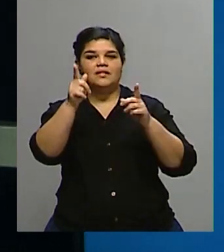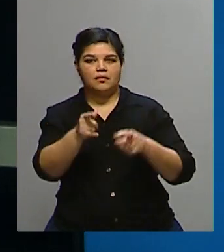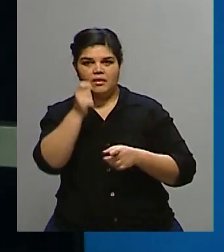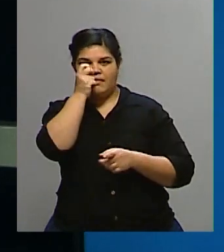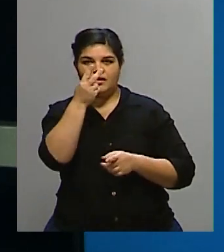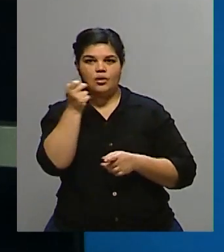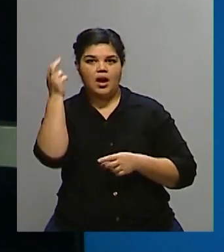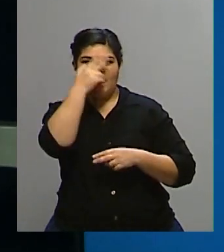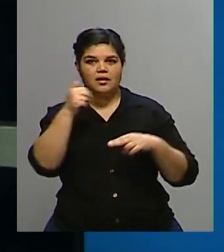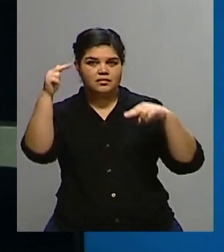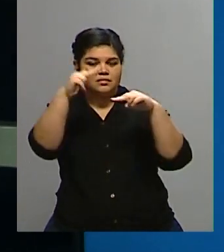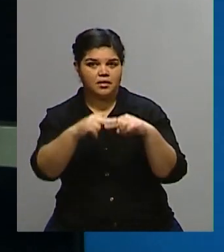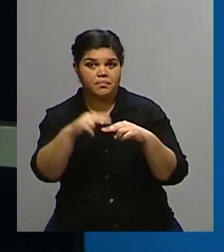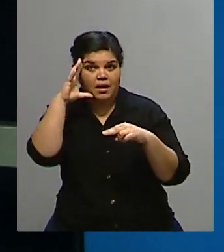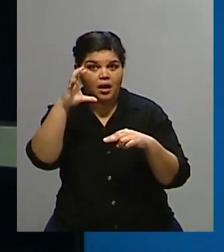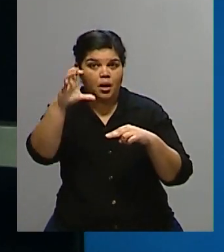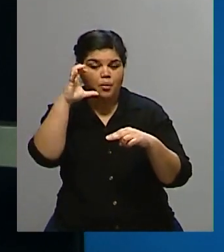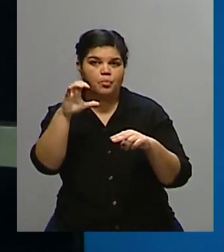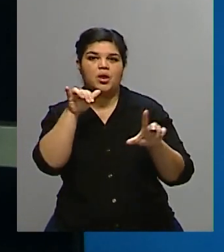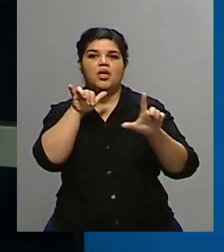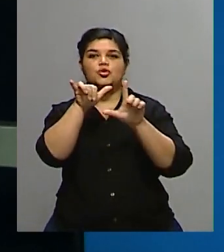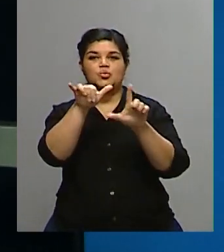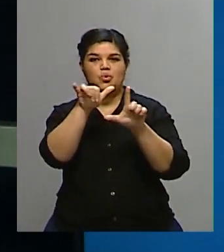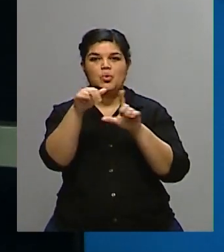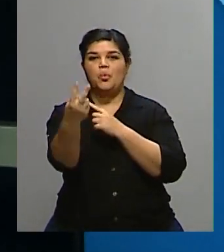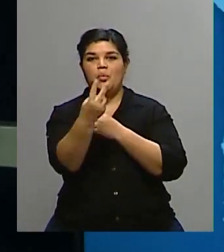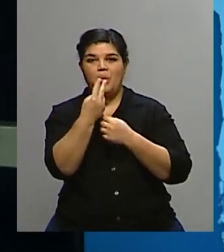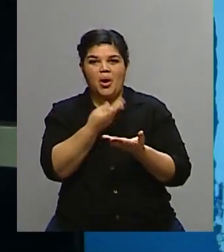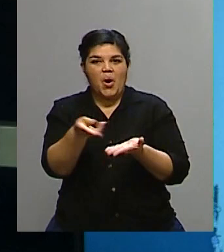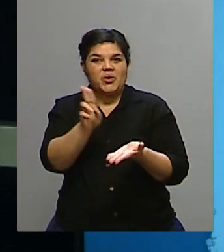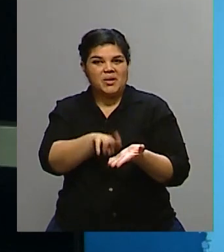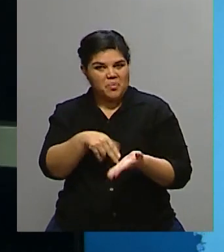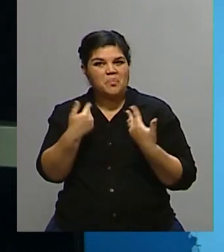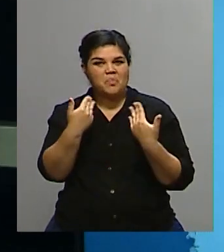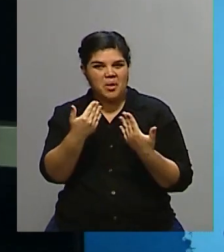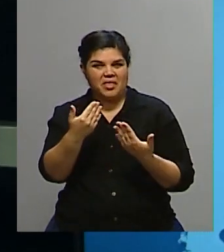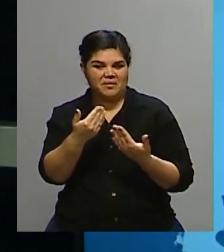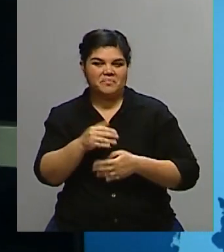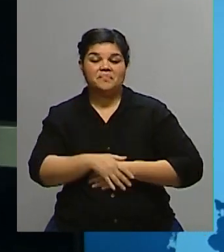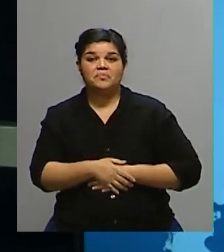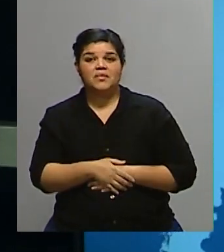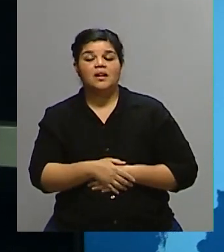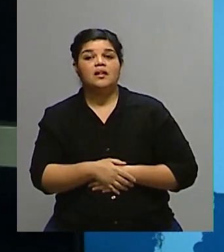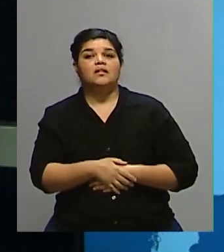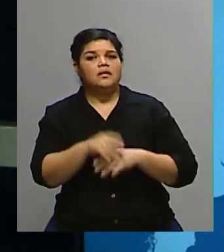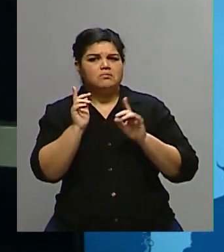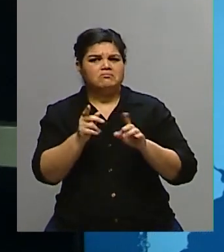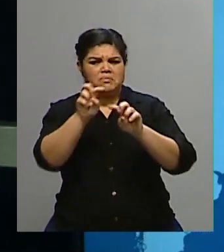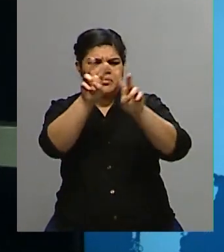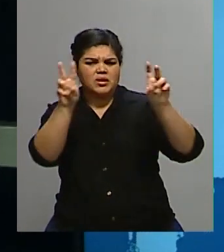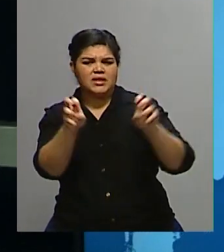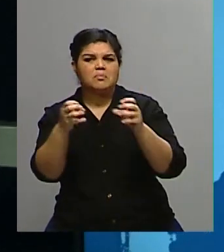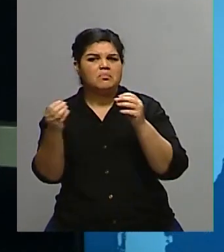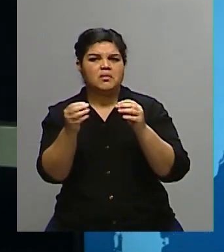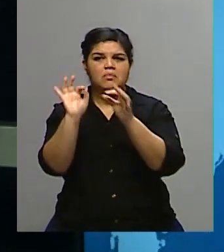HD y recuerden que también nos pueden ver en nuestro canal de YouTube si quieren volver a ver el programa. Vamos a estar hablando específicamente de lo que ha sucedido